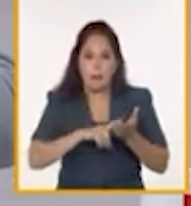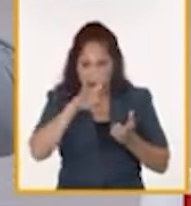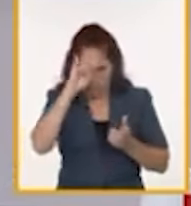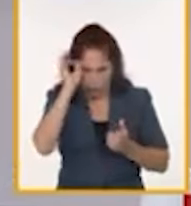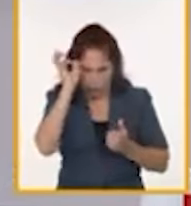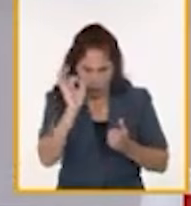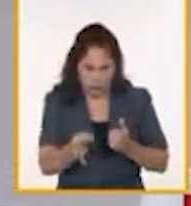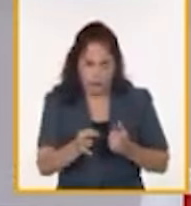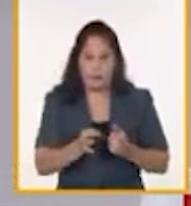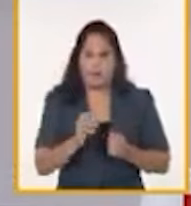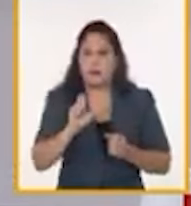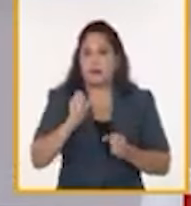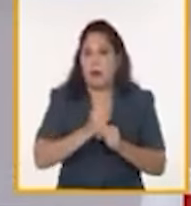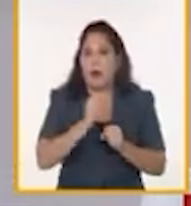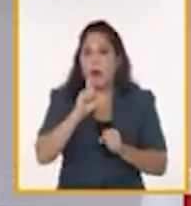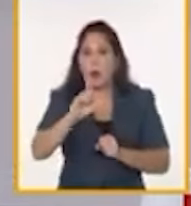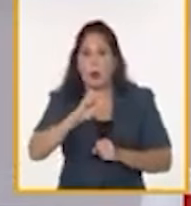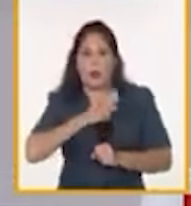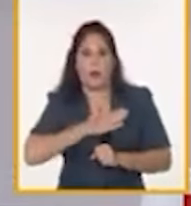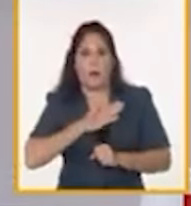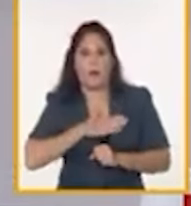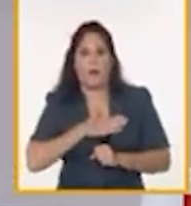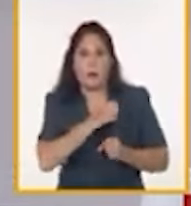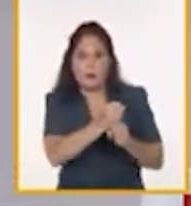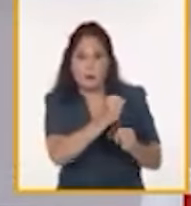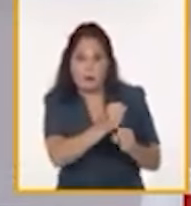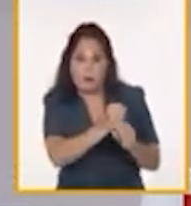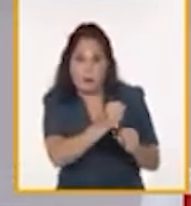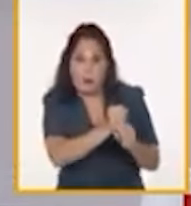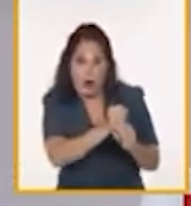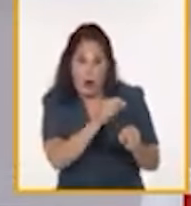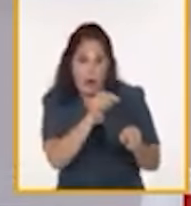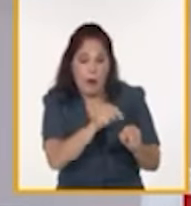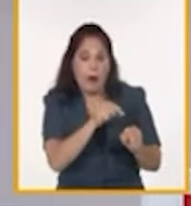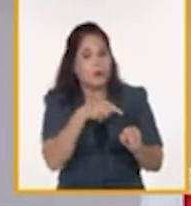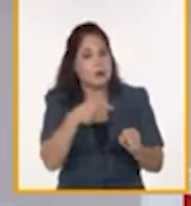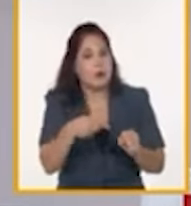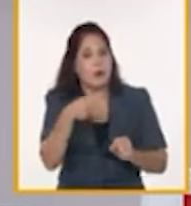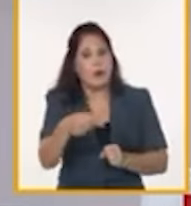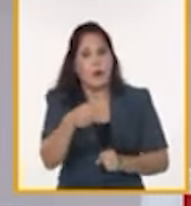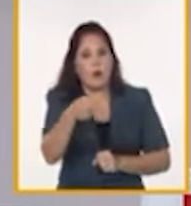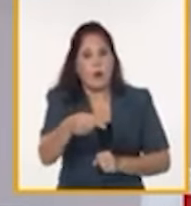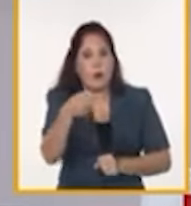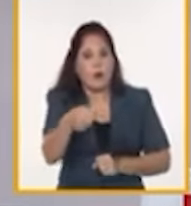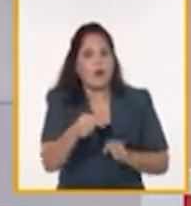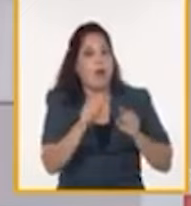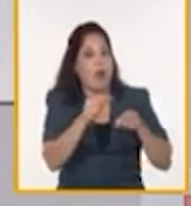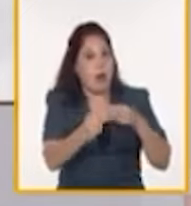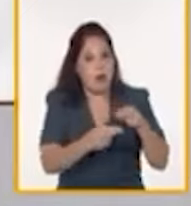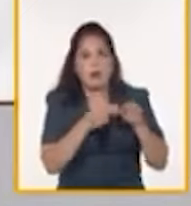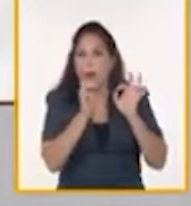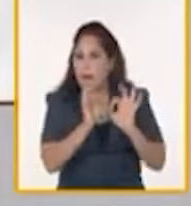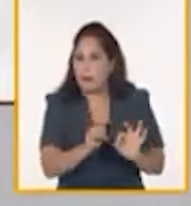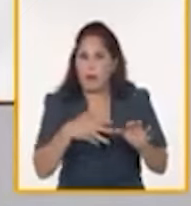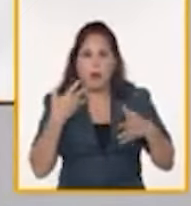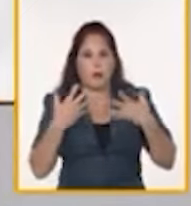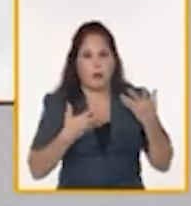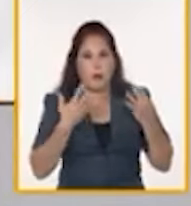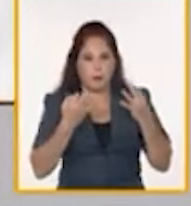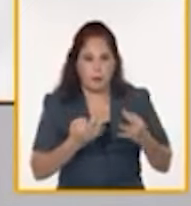propia. Y como es un empleo, tiene que ejercer cotidianamente esa actividad.